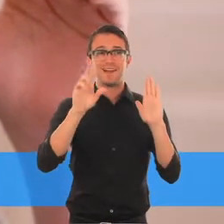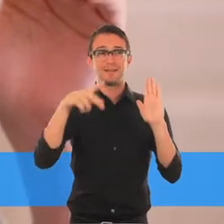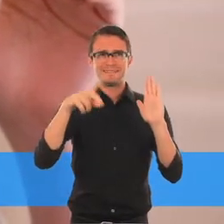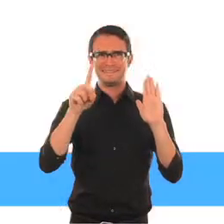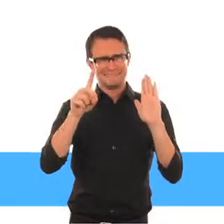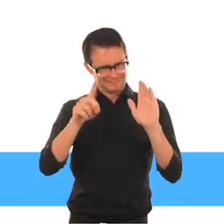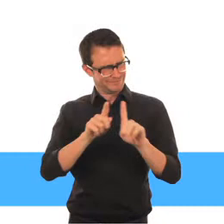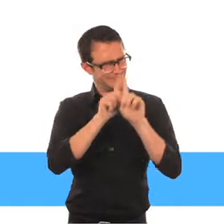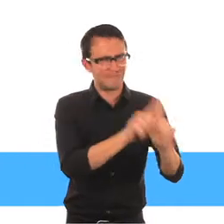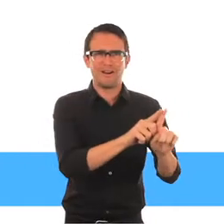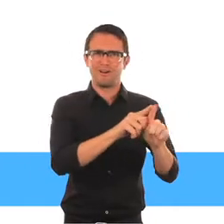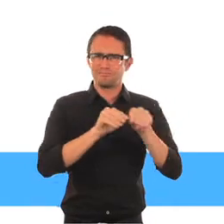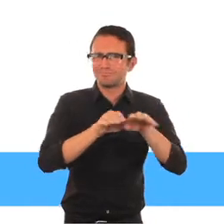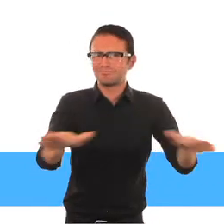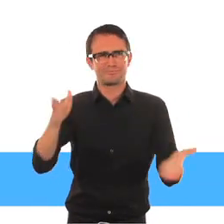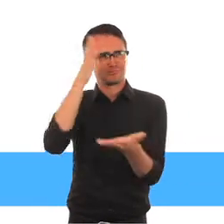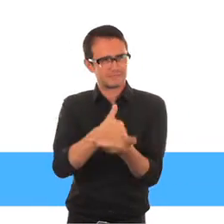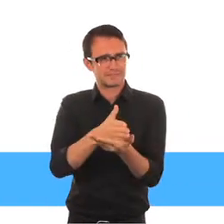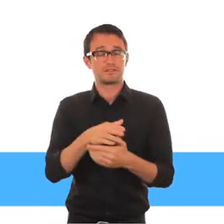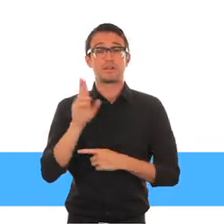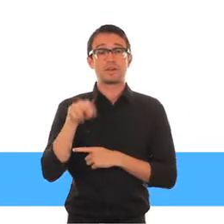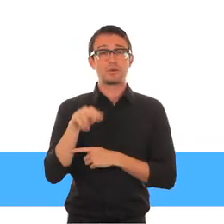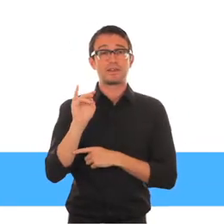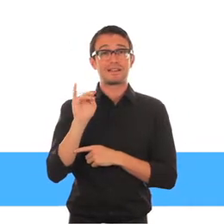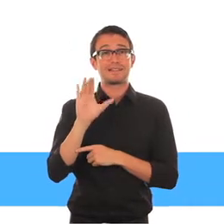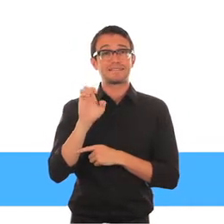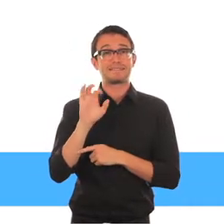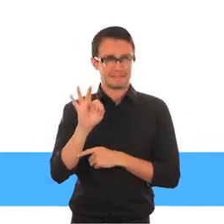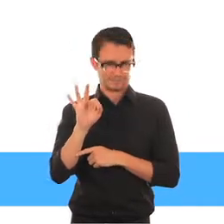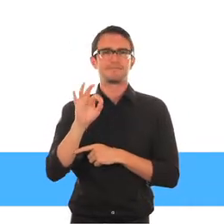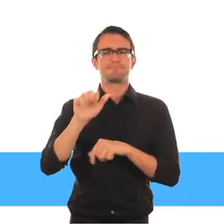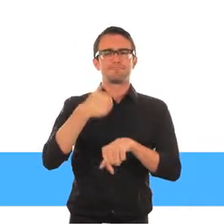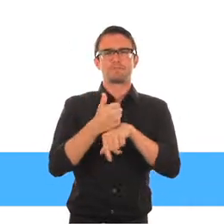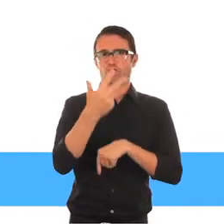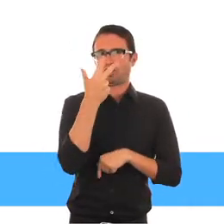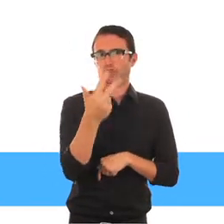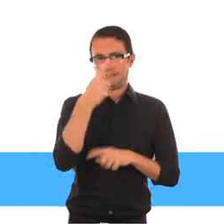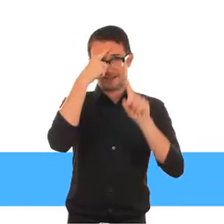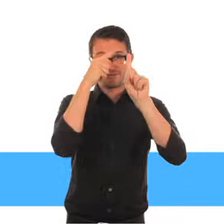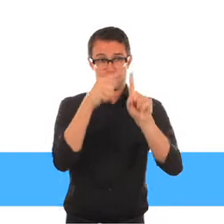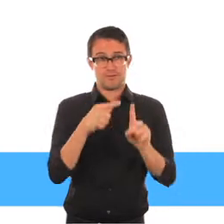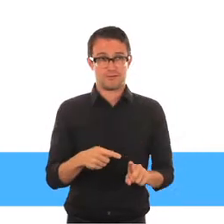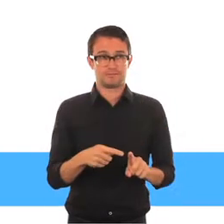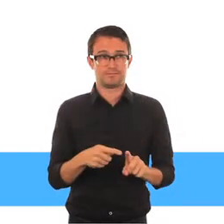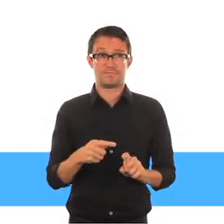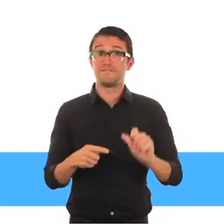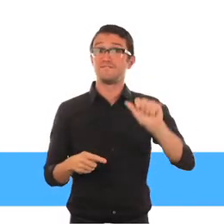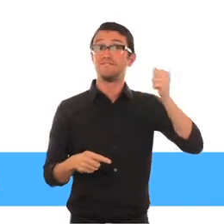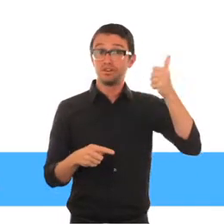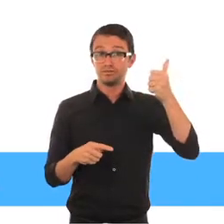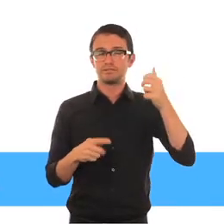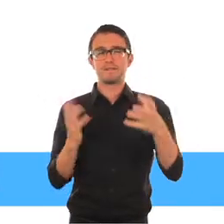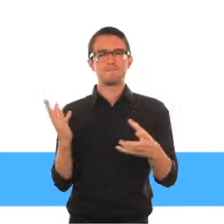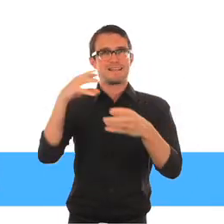forma que estos Sin la adopción de la CDPD y en consonancia con nuestro compromiso con la equidad, en UNICEF nos hemos propuesto tres metas